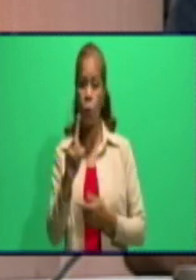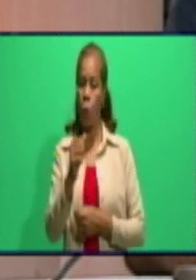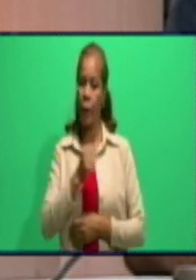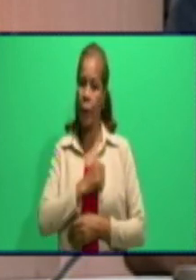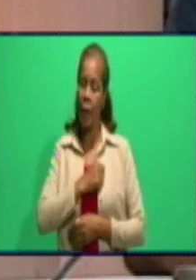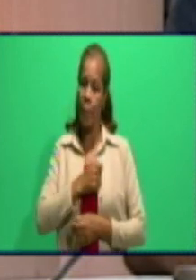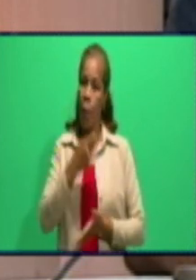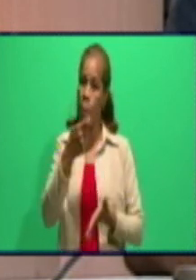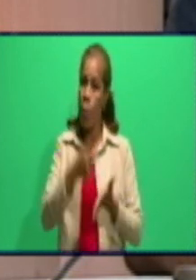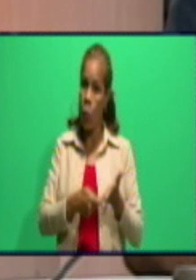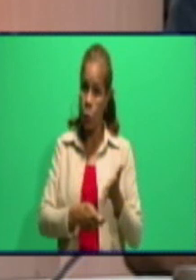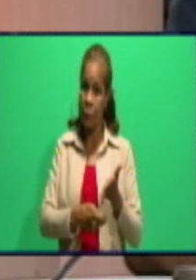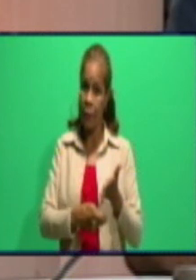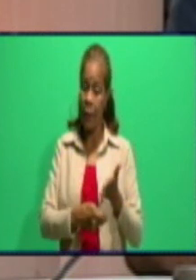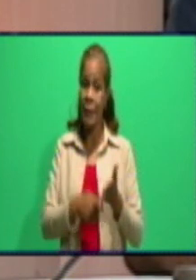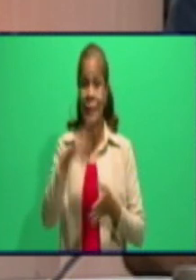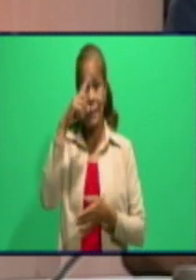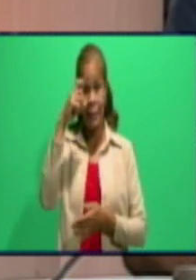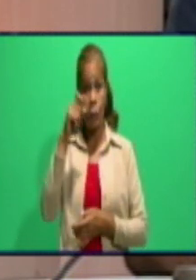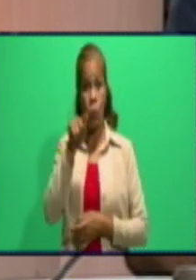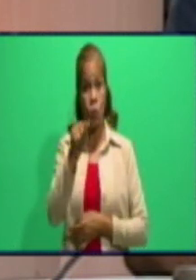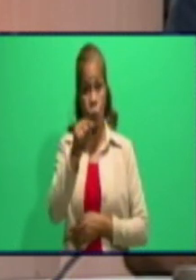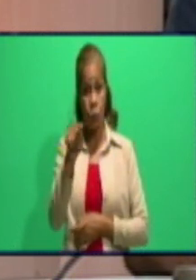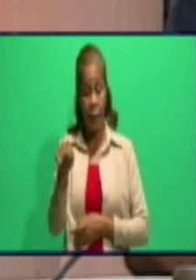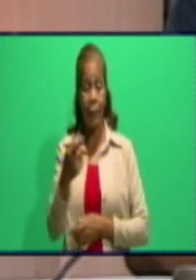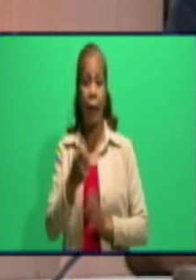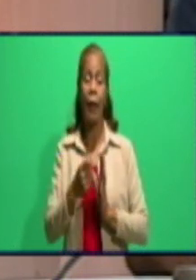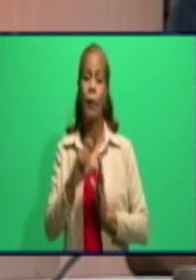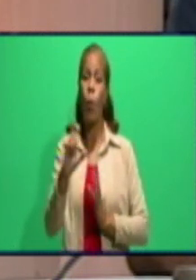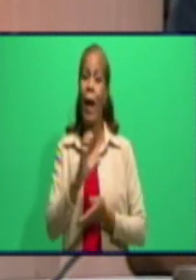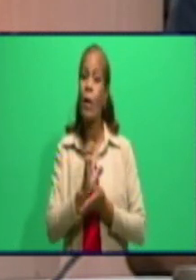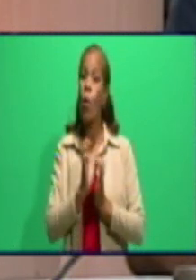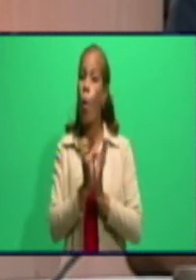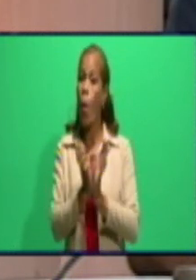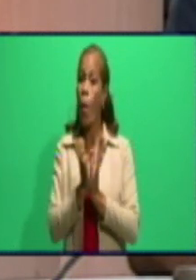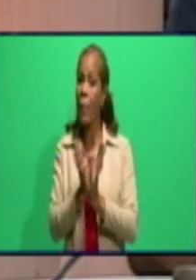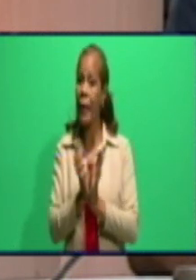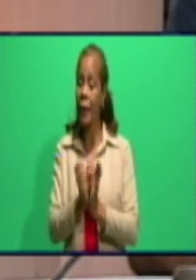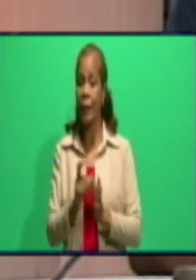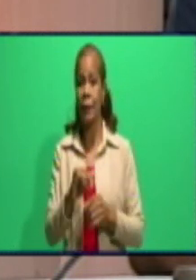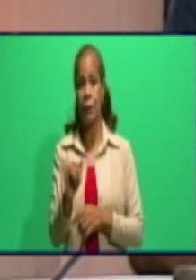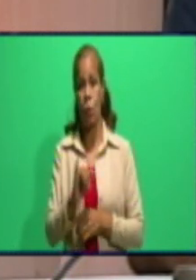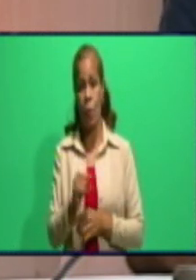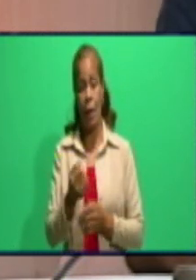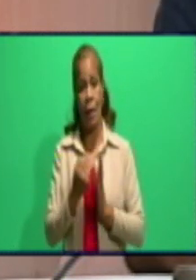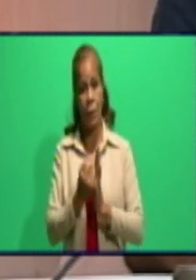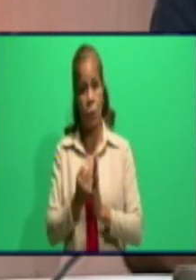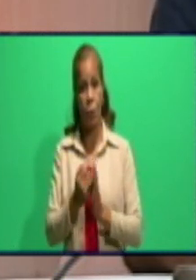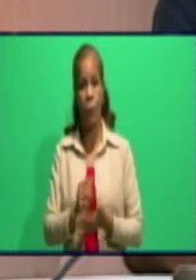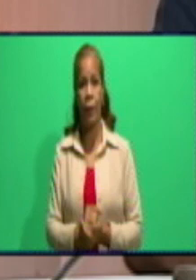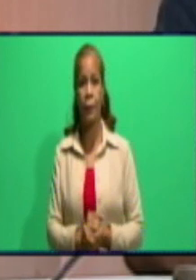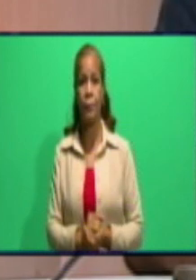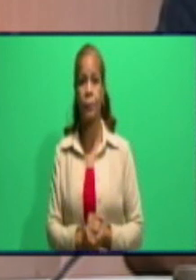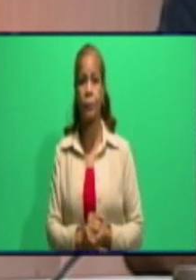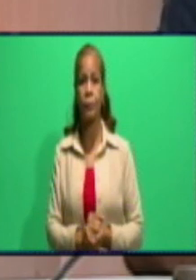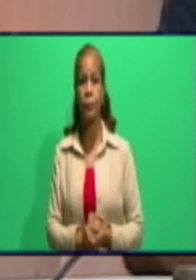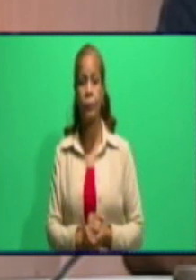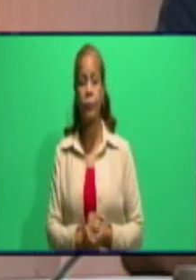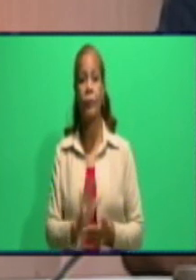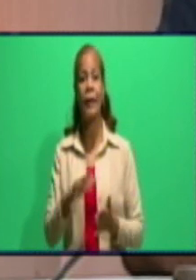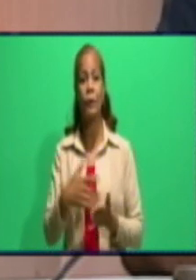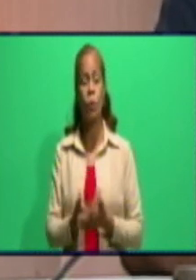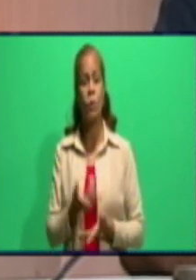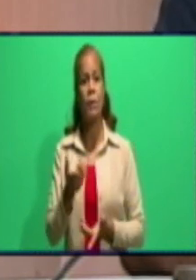la multa, la intención es cooperar entre todos para eliminar esta terrible enfermedad. Entonces, relacionado con el sector no